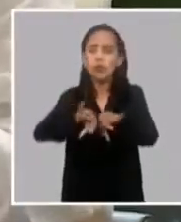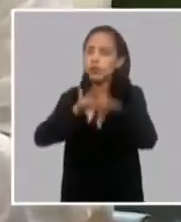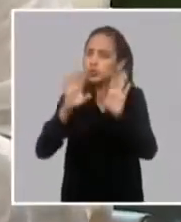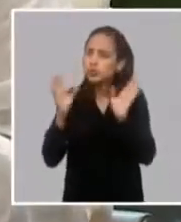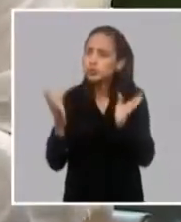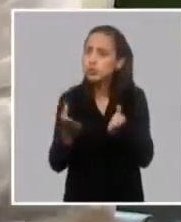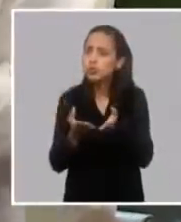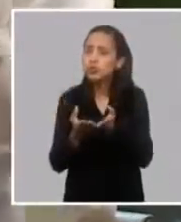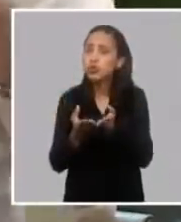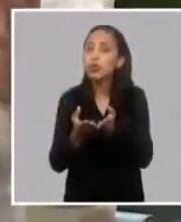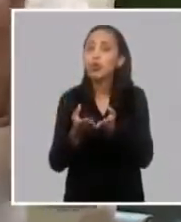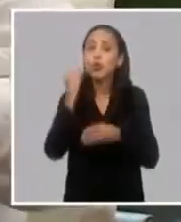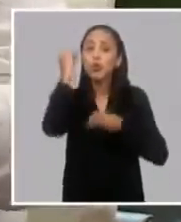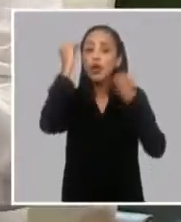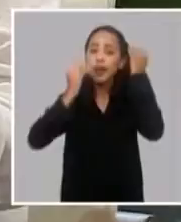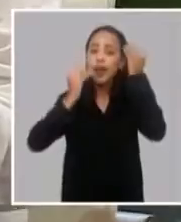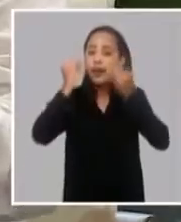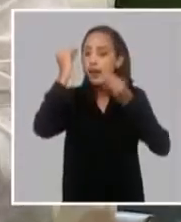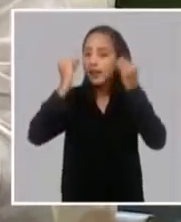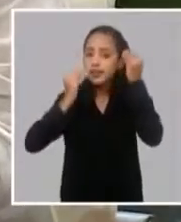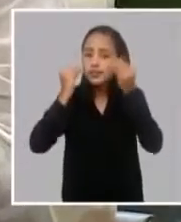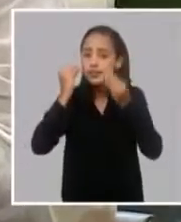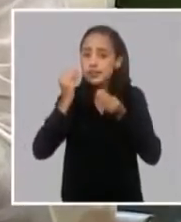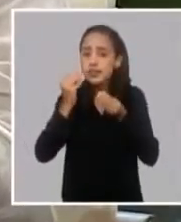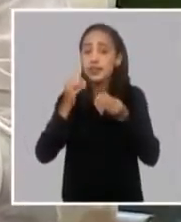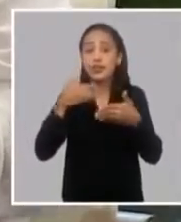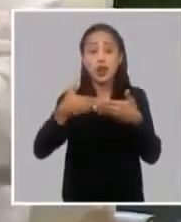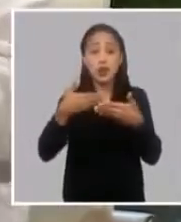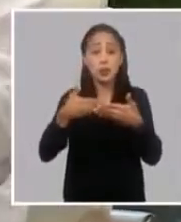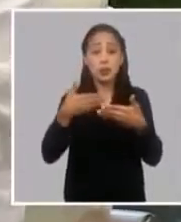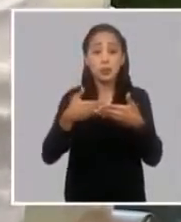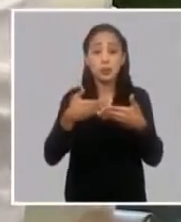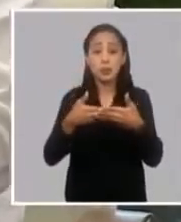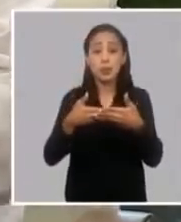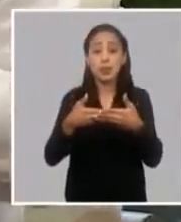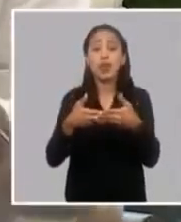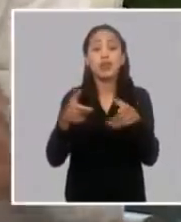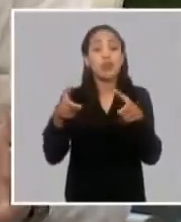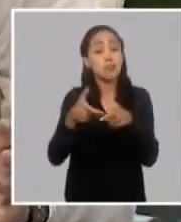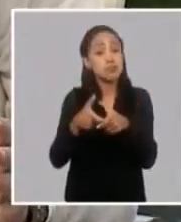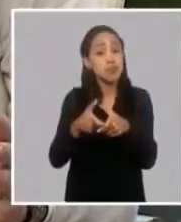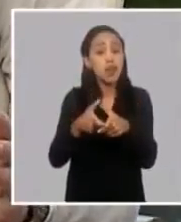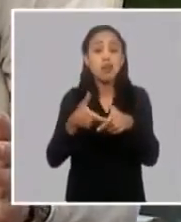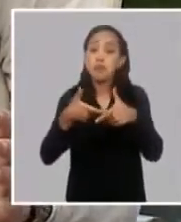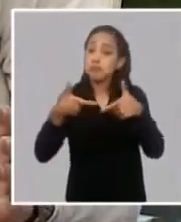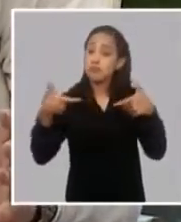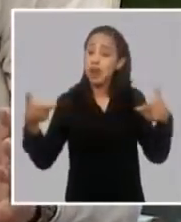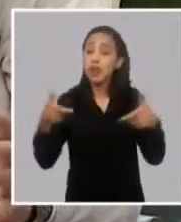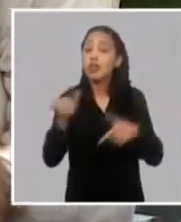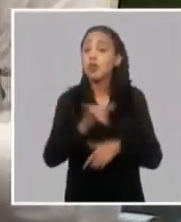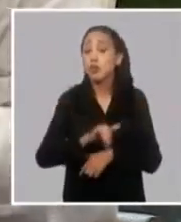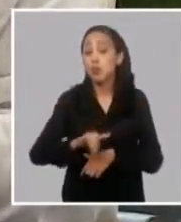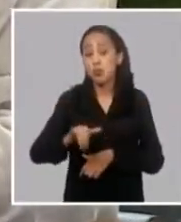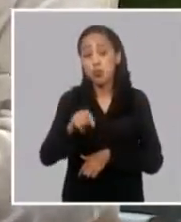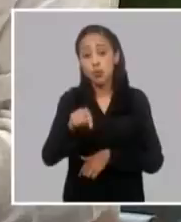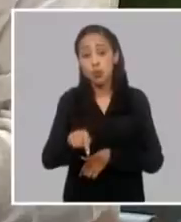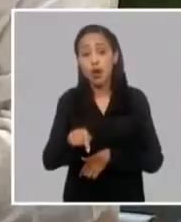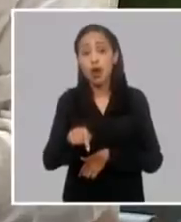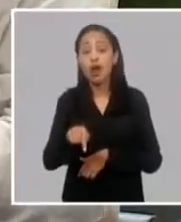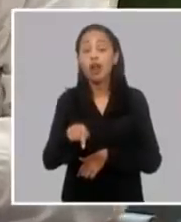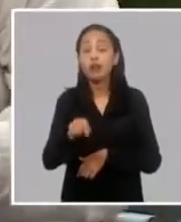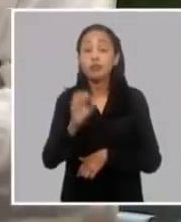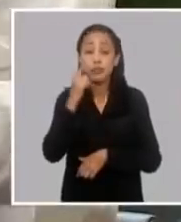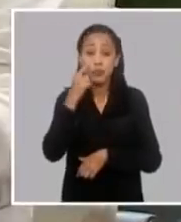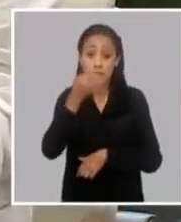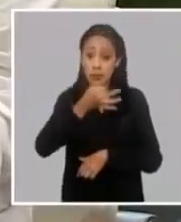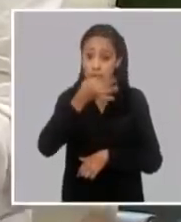análisis acerca de la micro pequeña y mediana empresa el trabajo por cuenta propia las cooperativas no agropecuarias y ahí